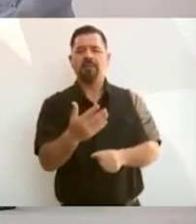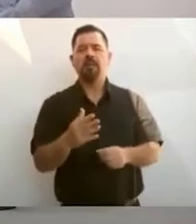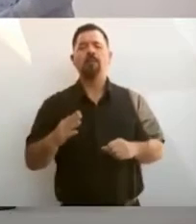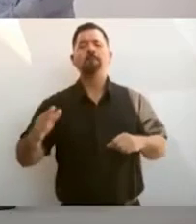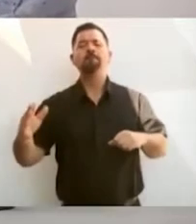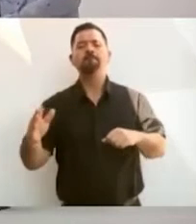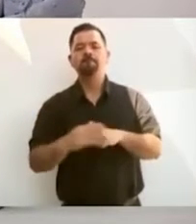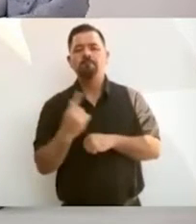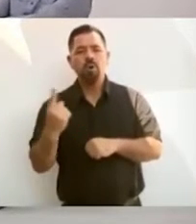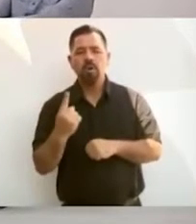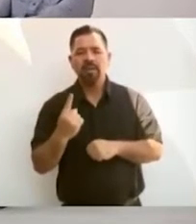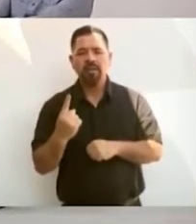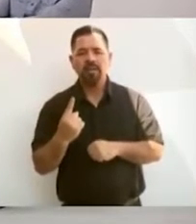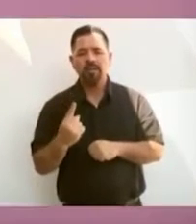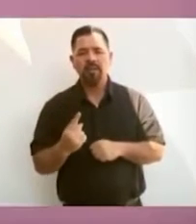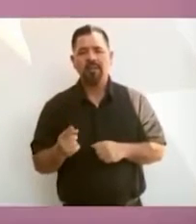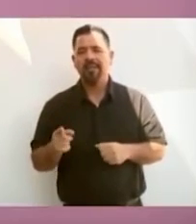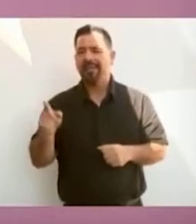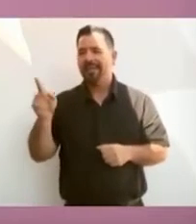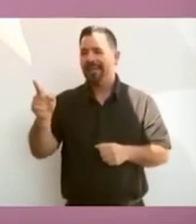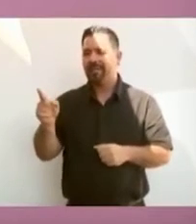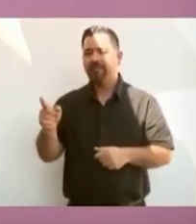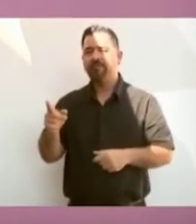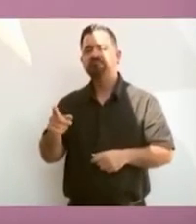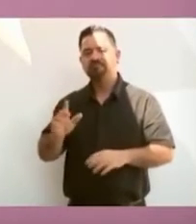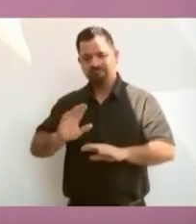impunidad.